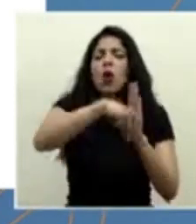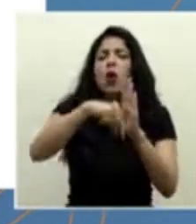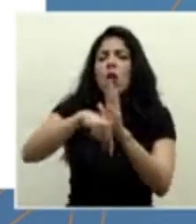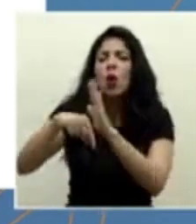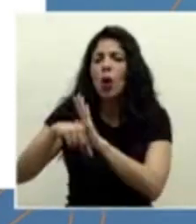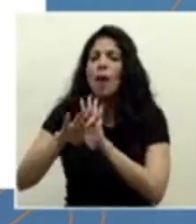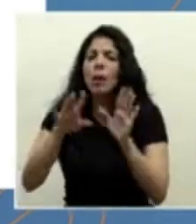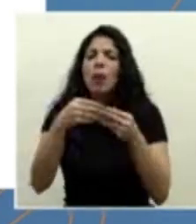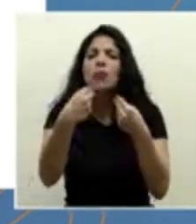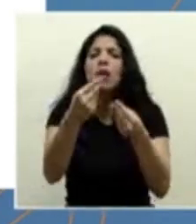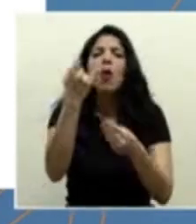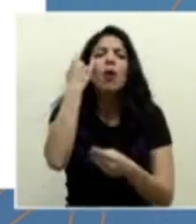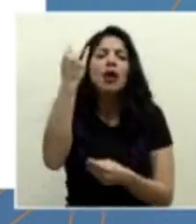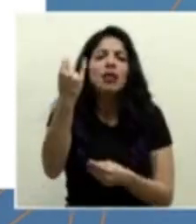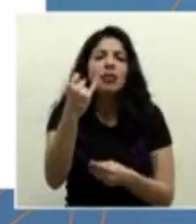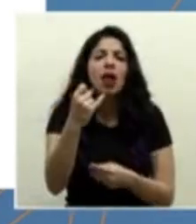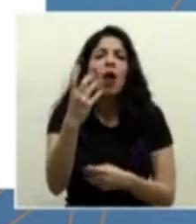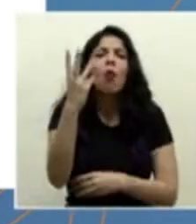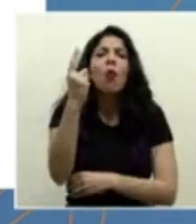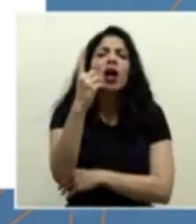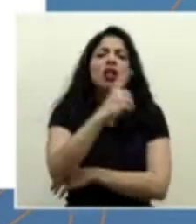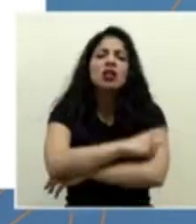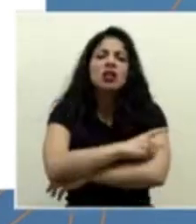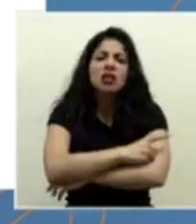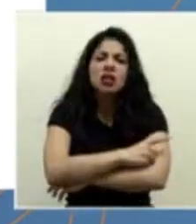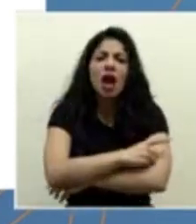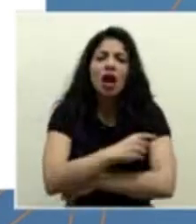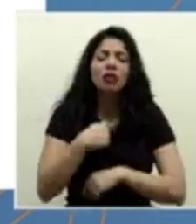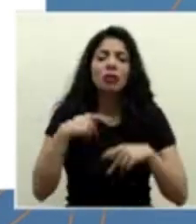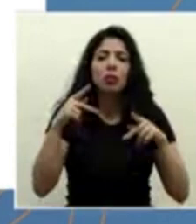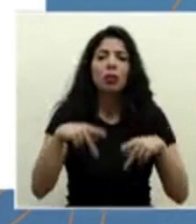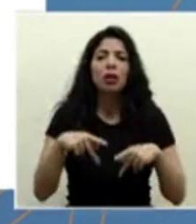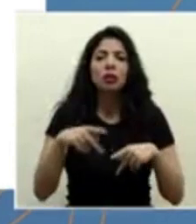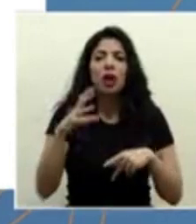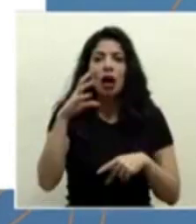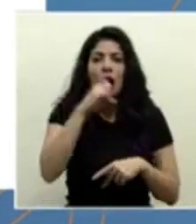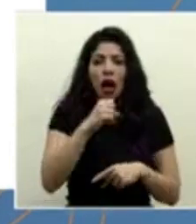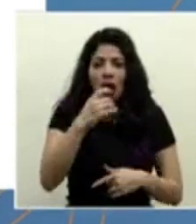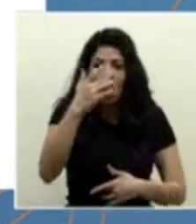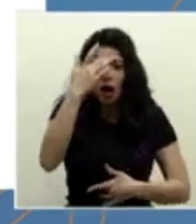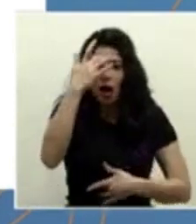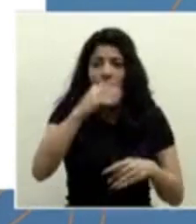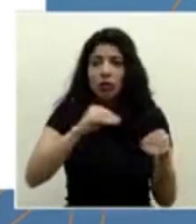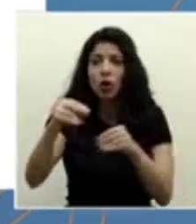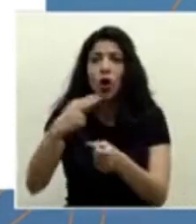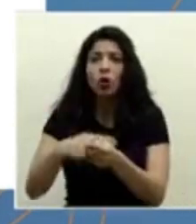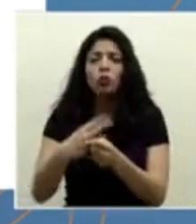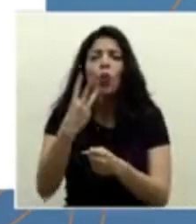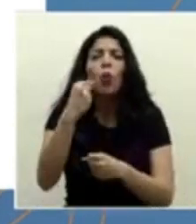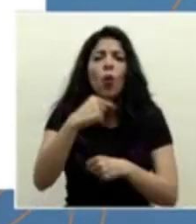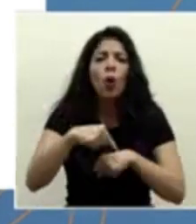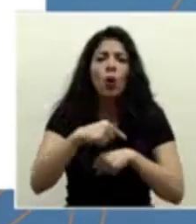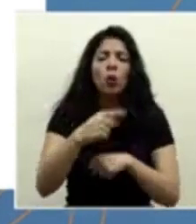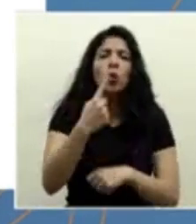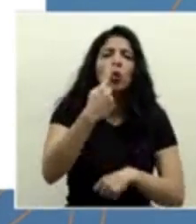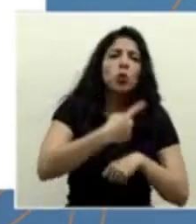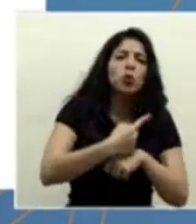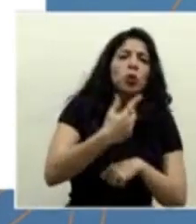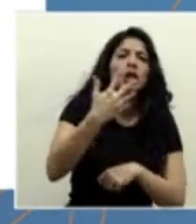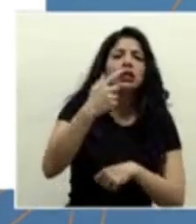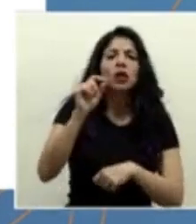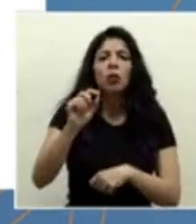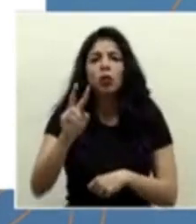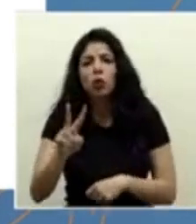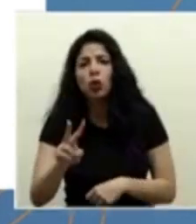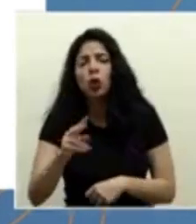pero para que ustedes se den una idea, días para que un paciente requiera hospitalización, una vez presentado los síntomas, 5.2. Tenemos,